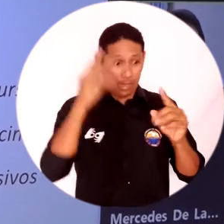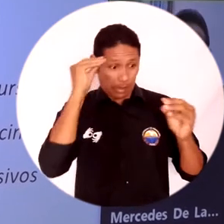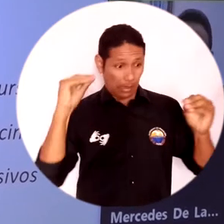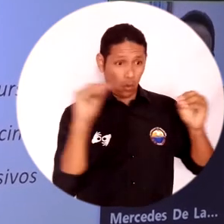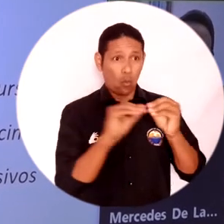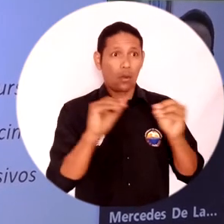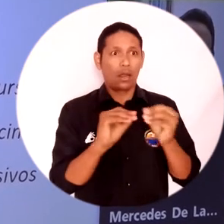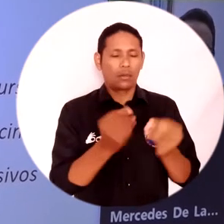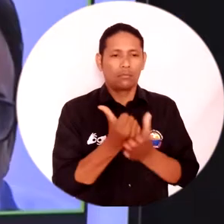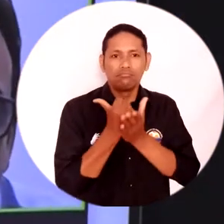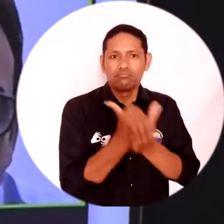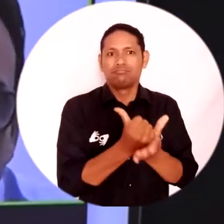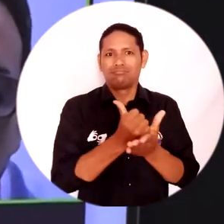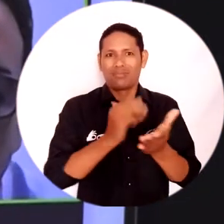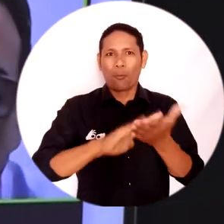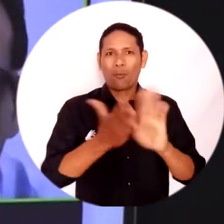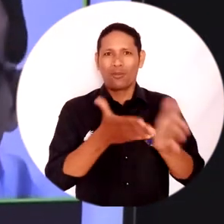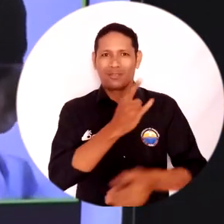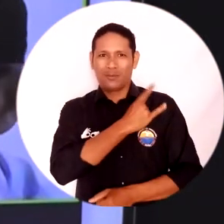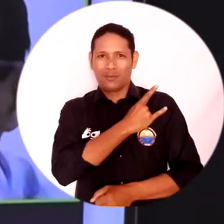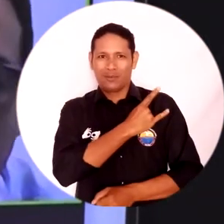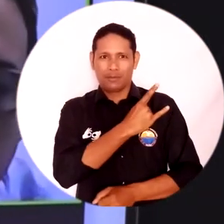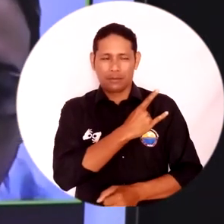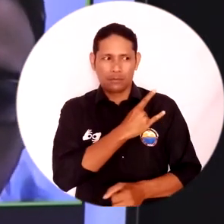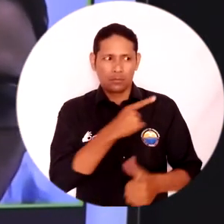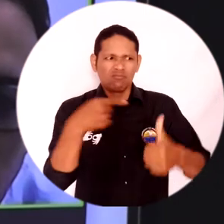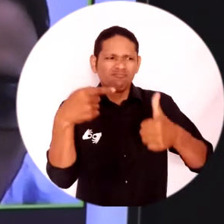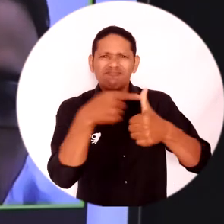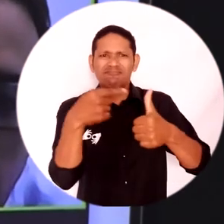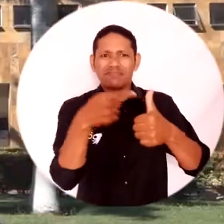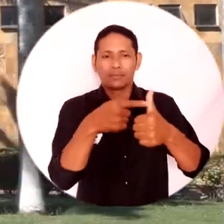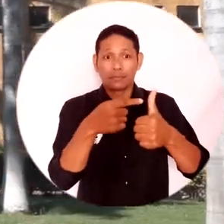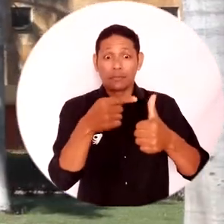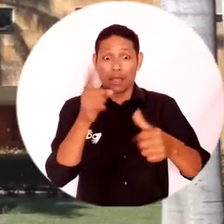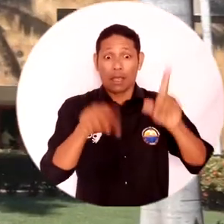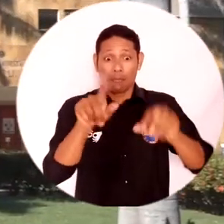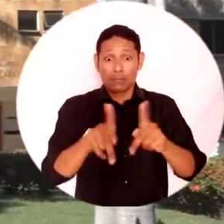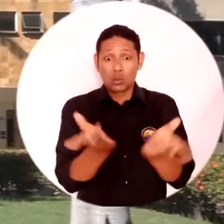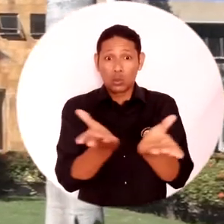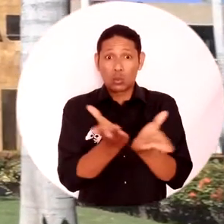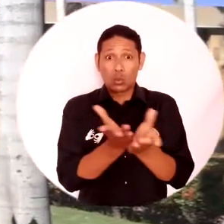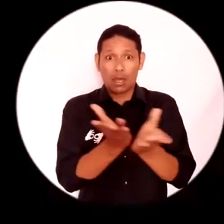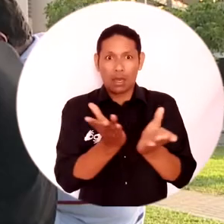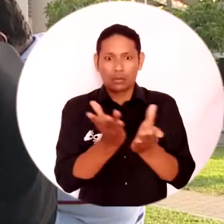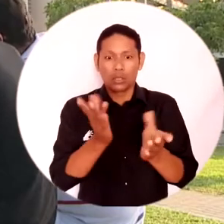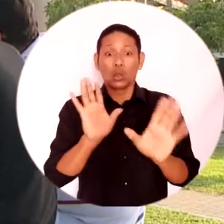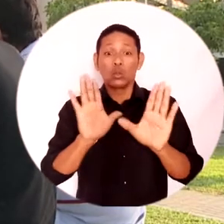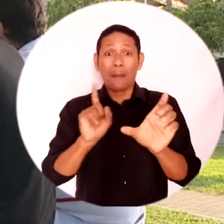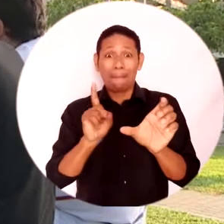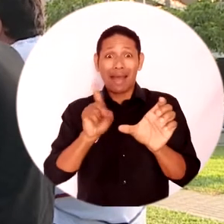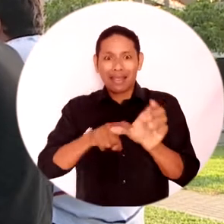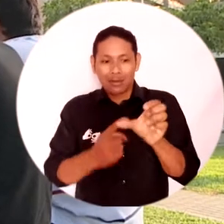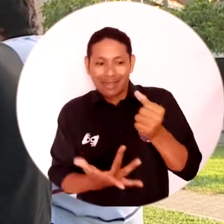acuerdos a beneficio de la comunidad universitaria, entre esos el que establece medidas para promover la permanencia de estudiantes